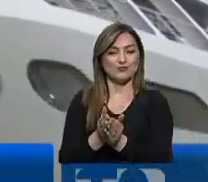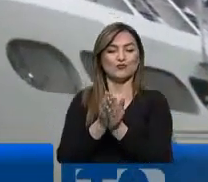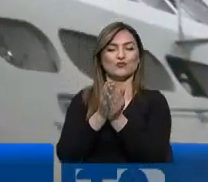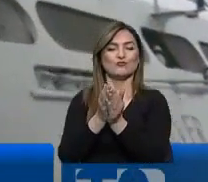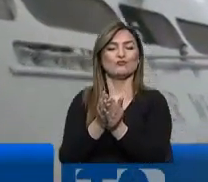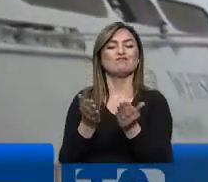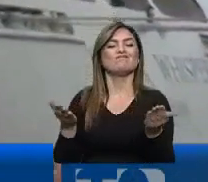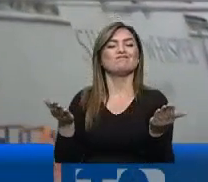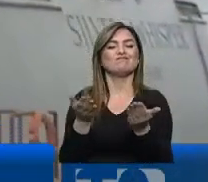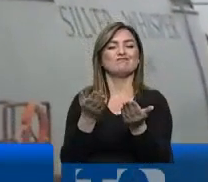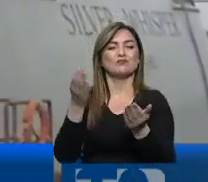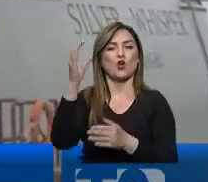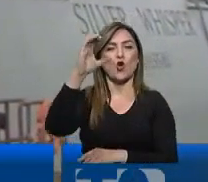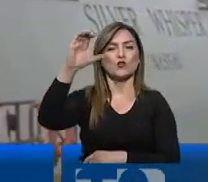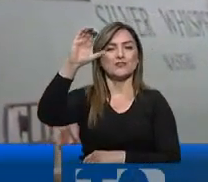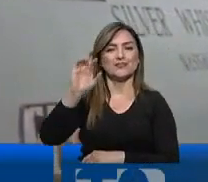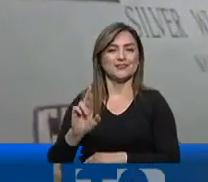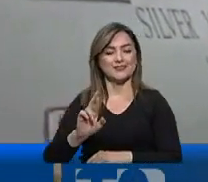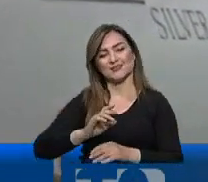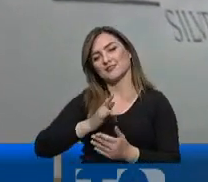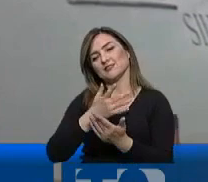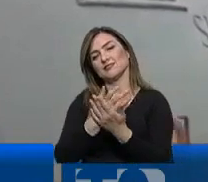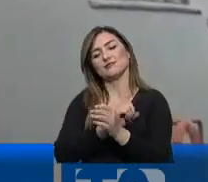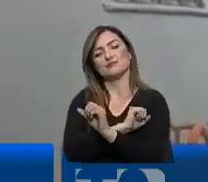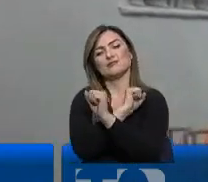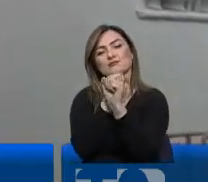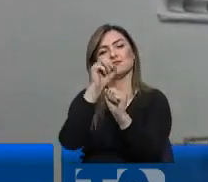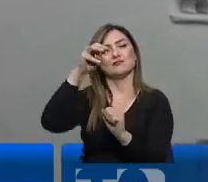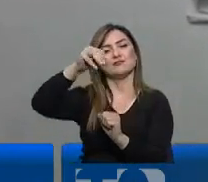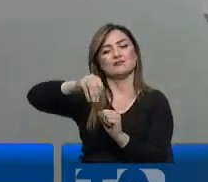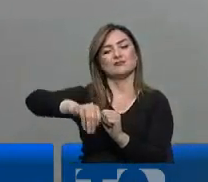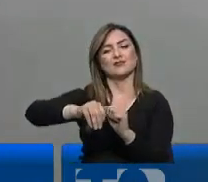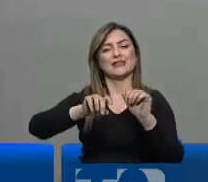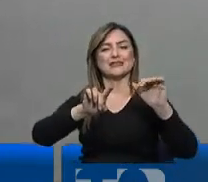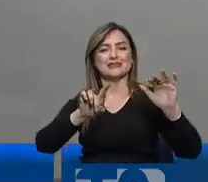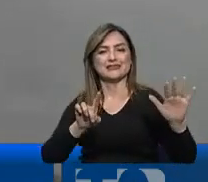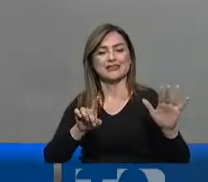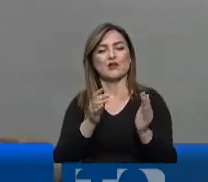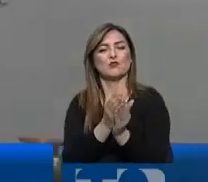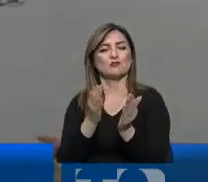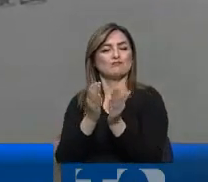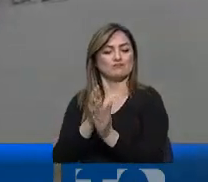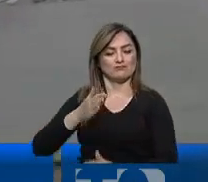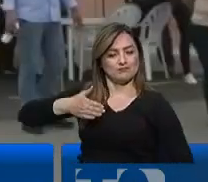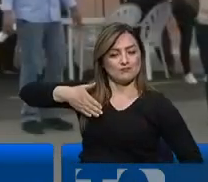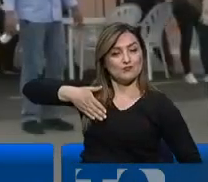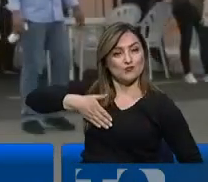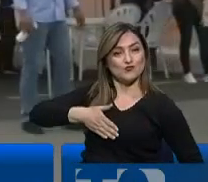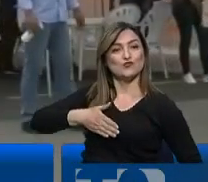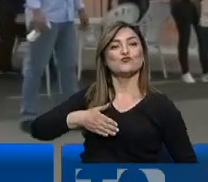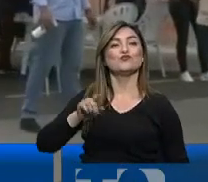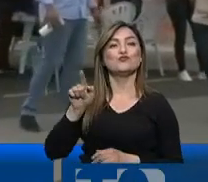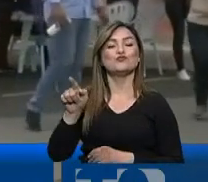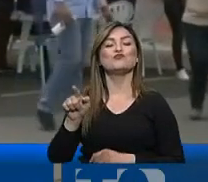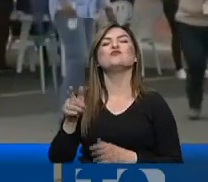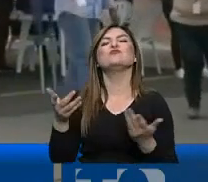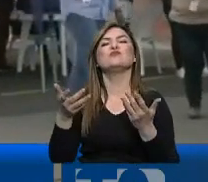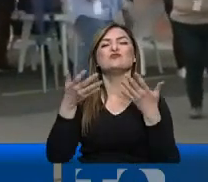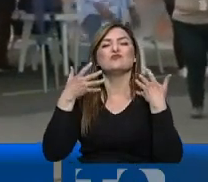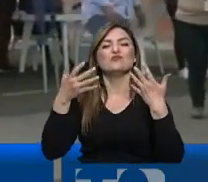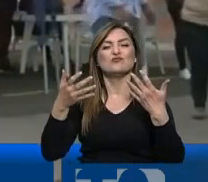Whisper procedente de Costa Rica llegó la mañana de este martes al muelle 6 del puerto Simón Bolívar de Guayaquil. Y en tierra,